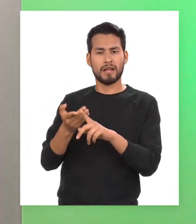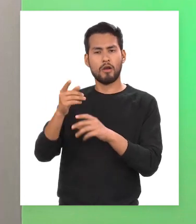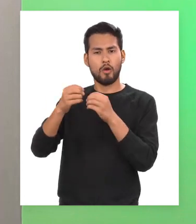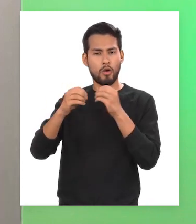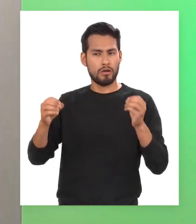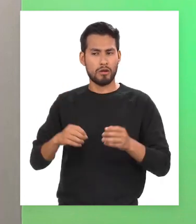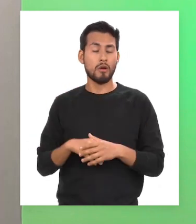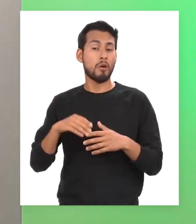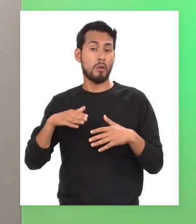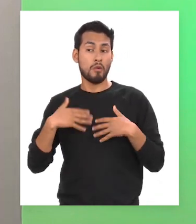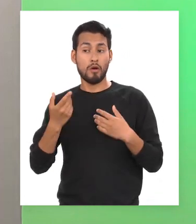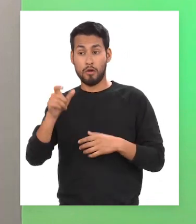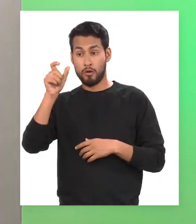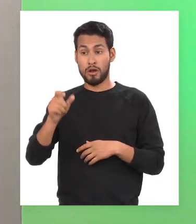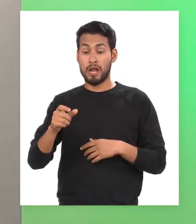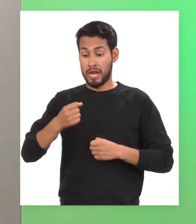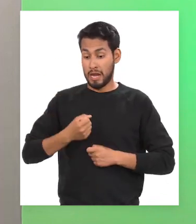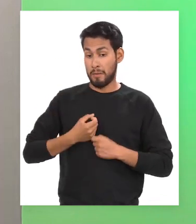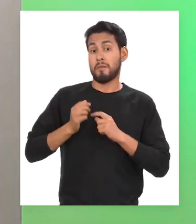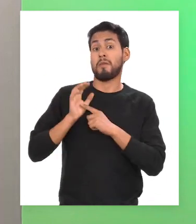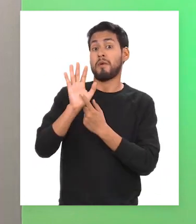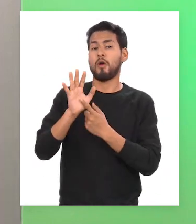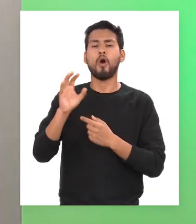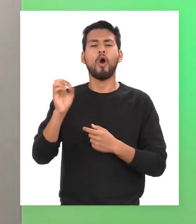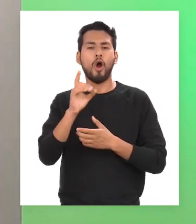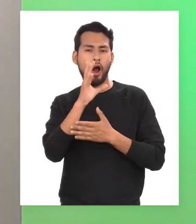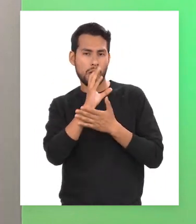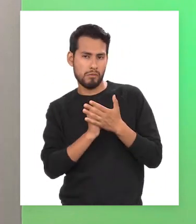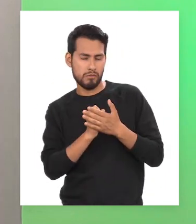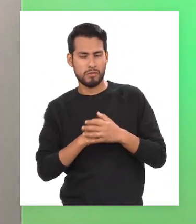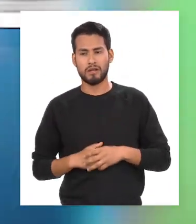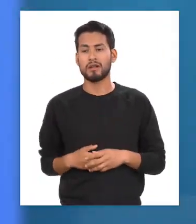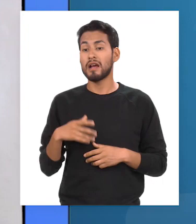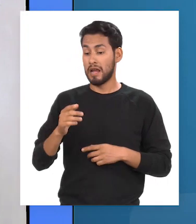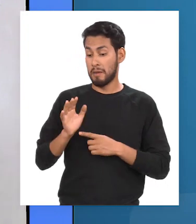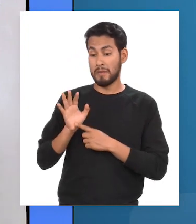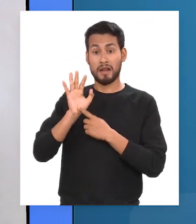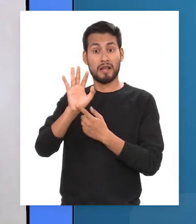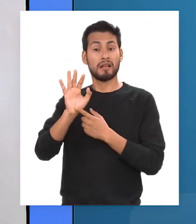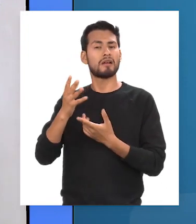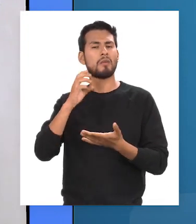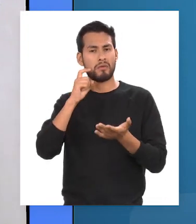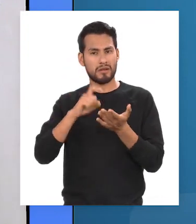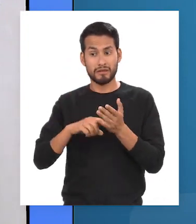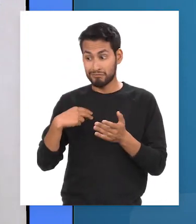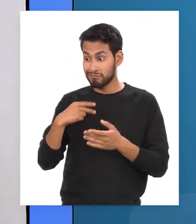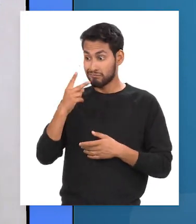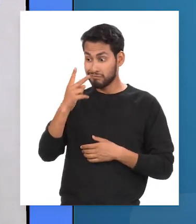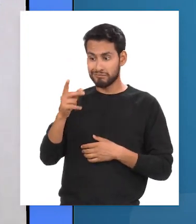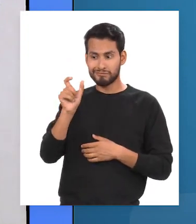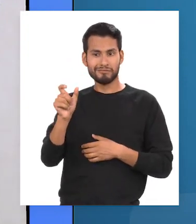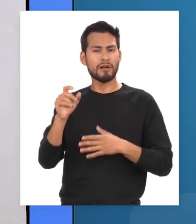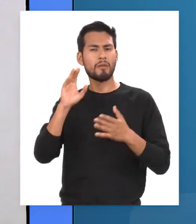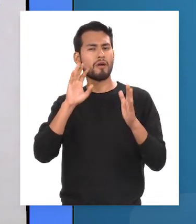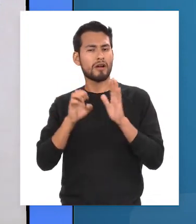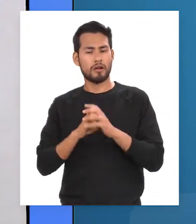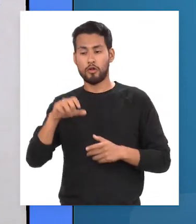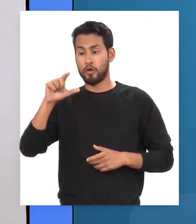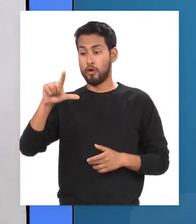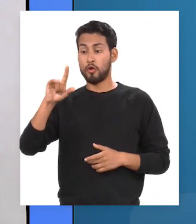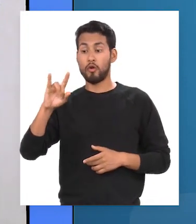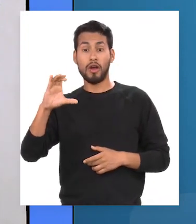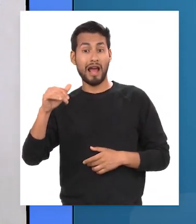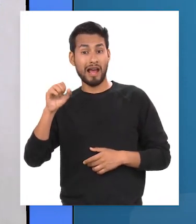presencia en la oración. Aquí podríamos tener un sujeto expreso o tácito. En el sujeto expreso, el sujeto está sí o sí, cuando